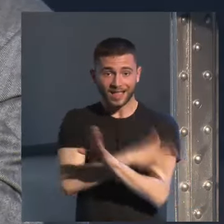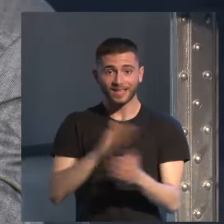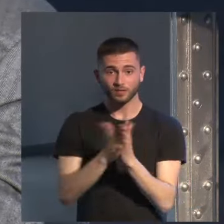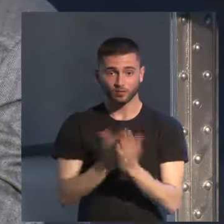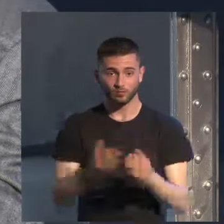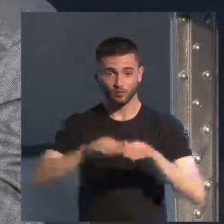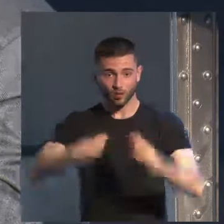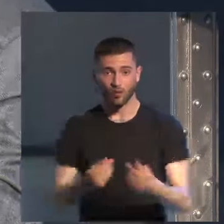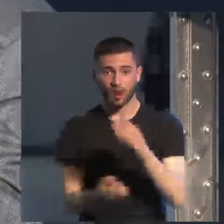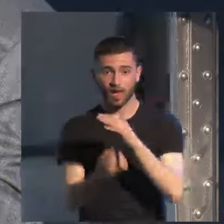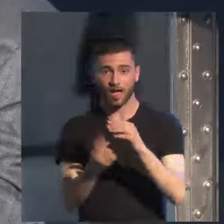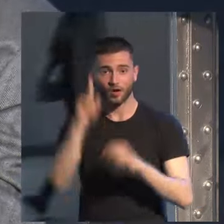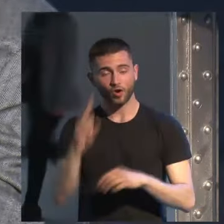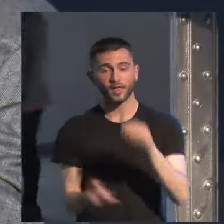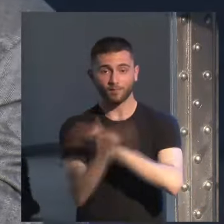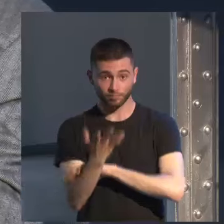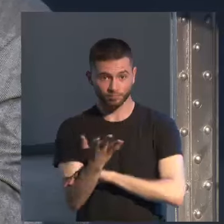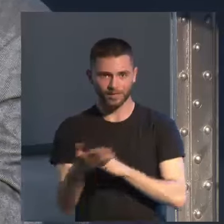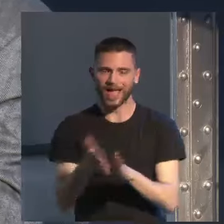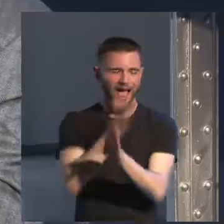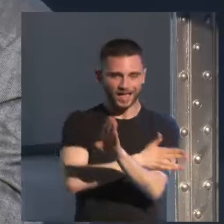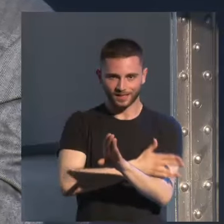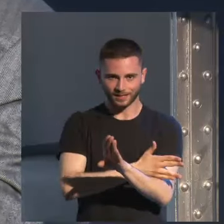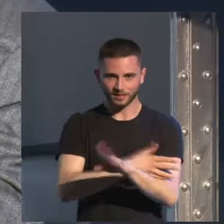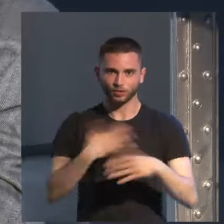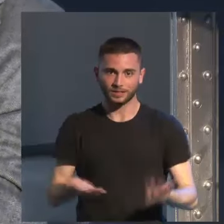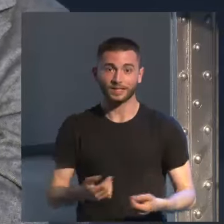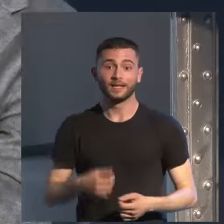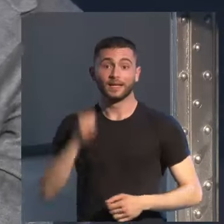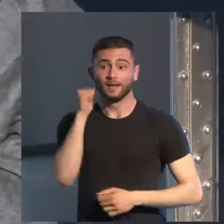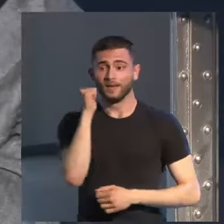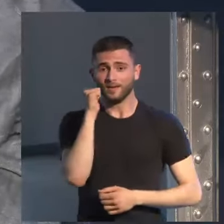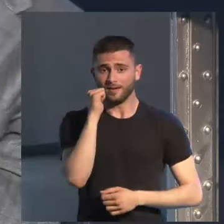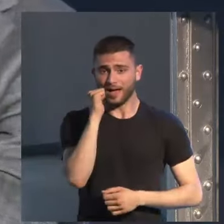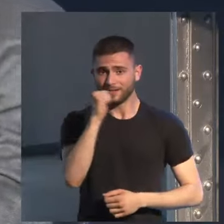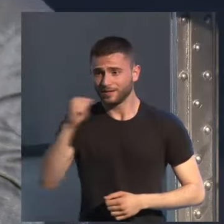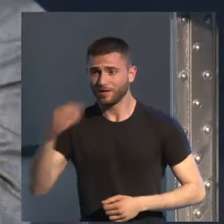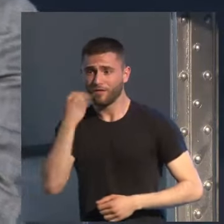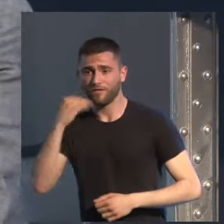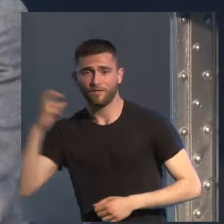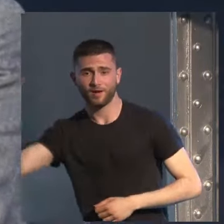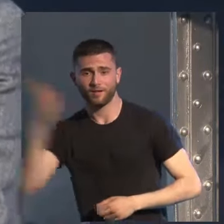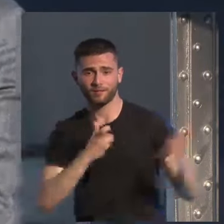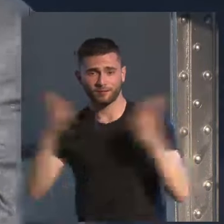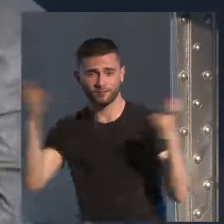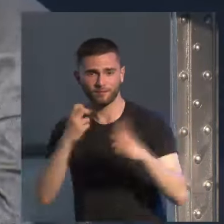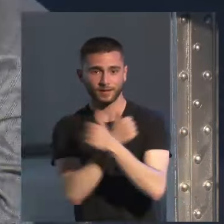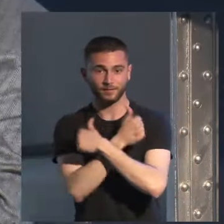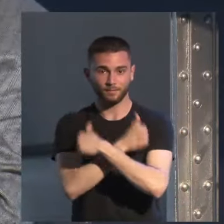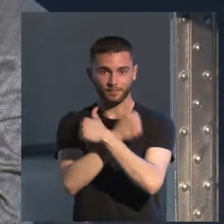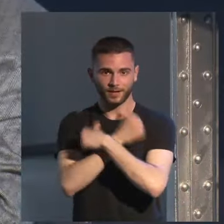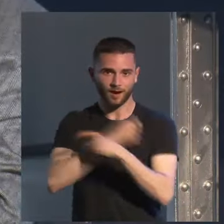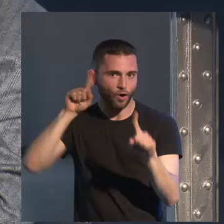es lamentable que hayamos tenido que esperar a que los asesinos hayan venido del frío para que nos salvaran.